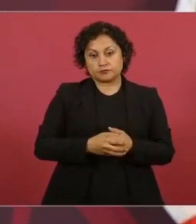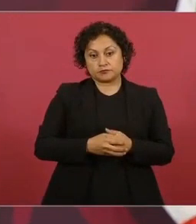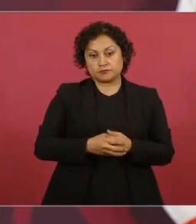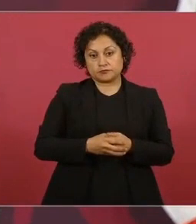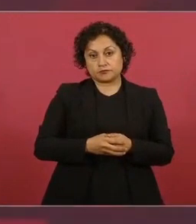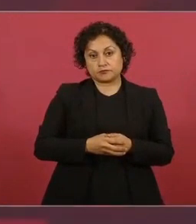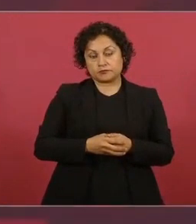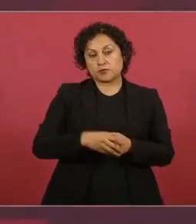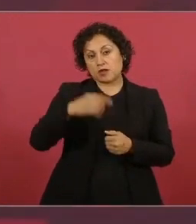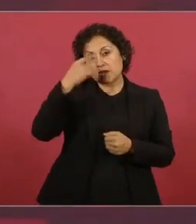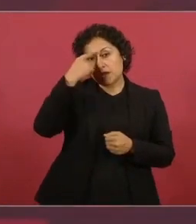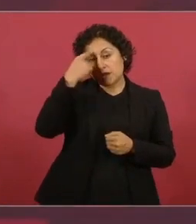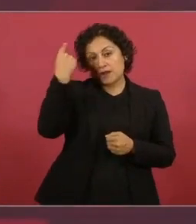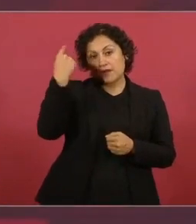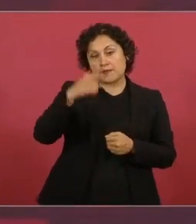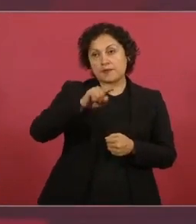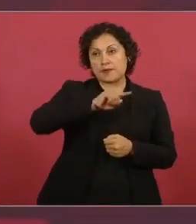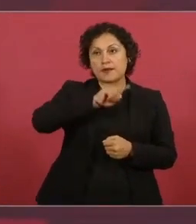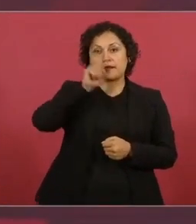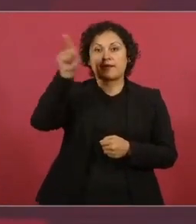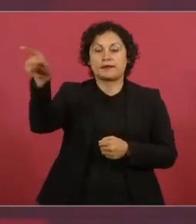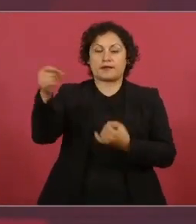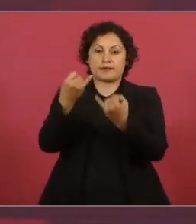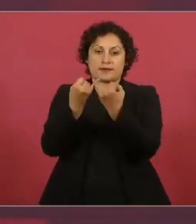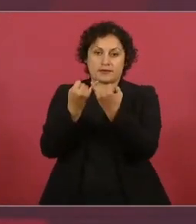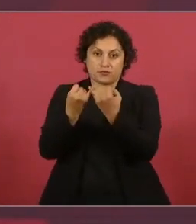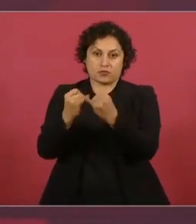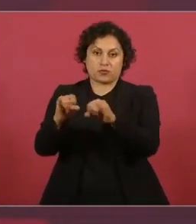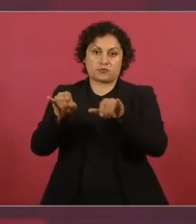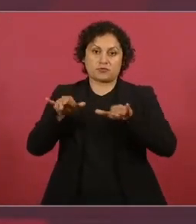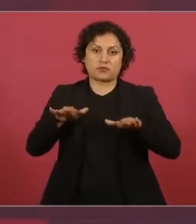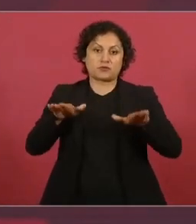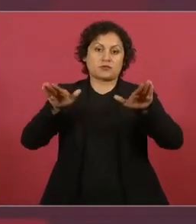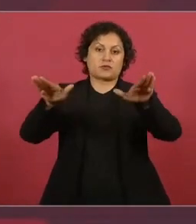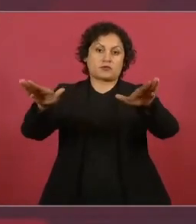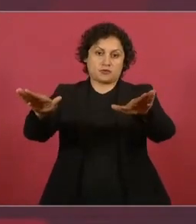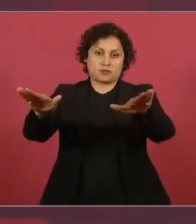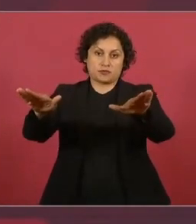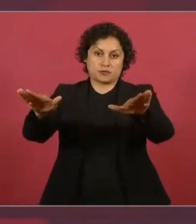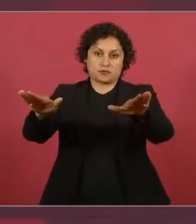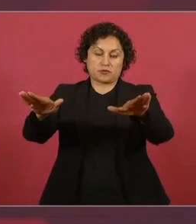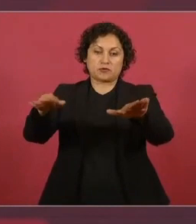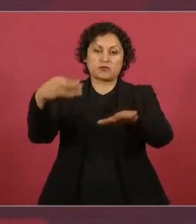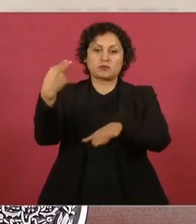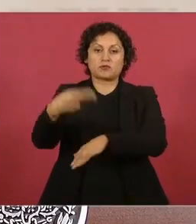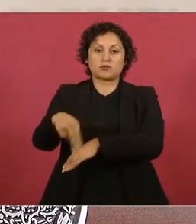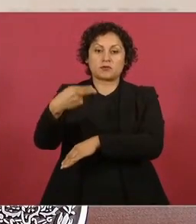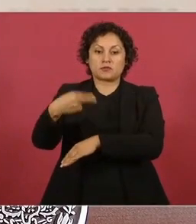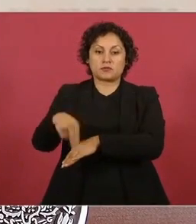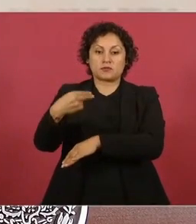inauguración del aeropuerto Felipe Carrillo Puerto